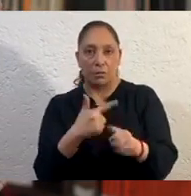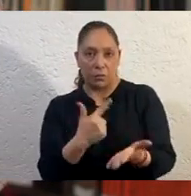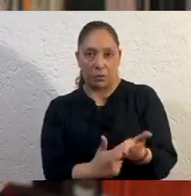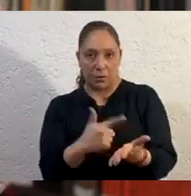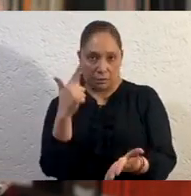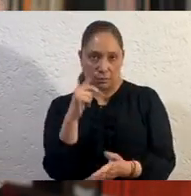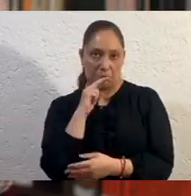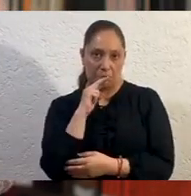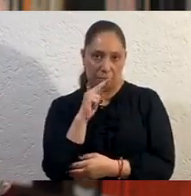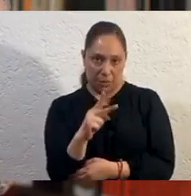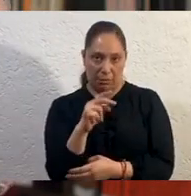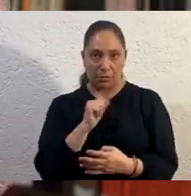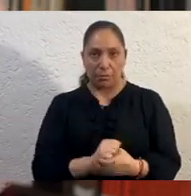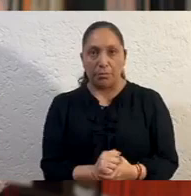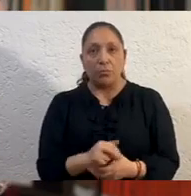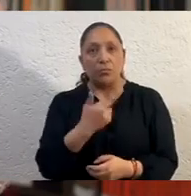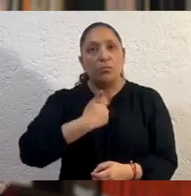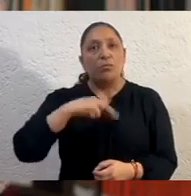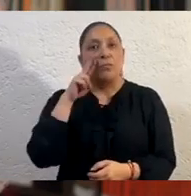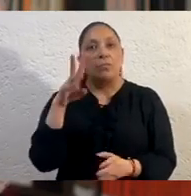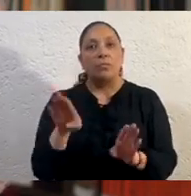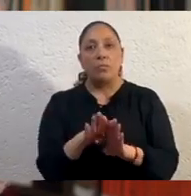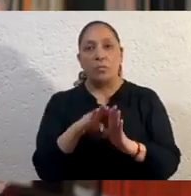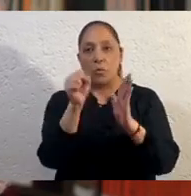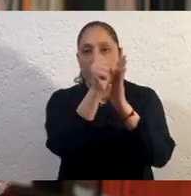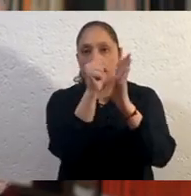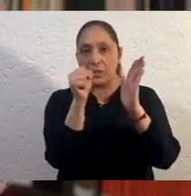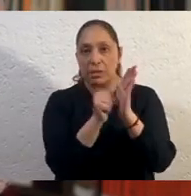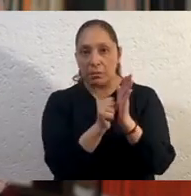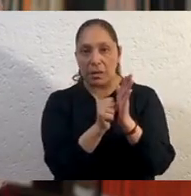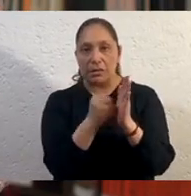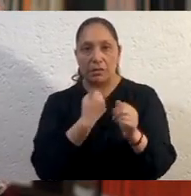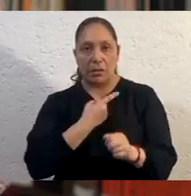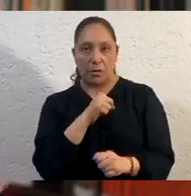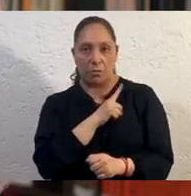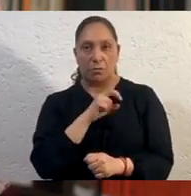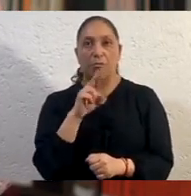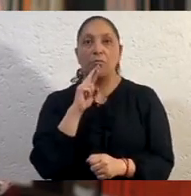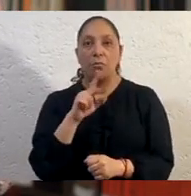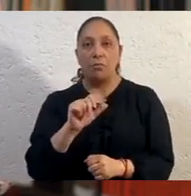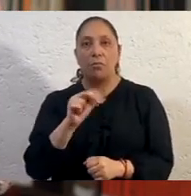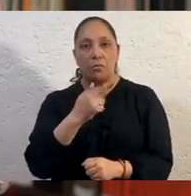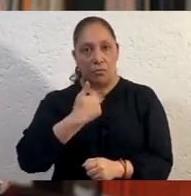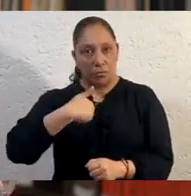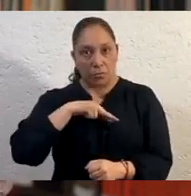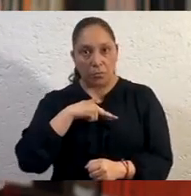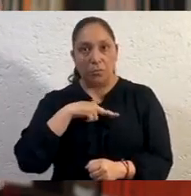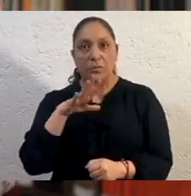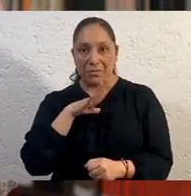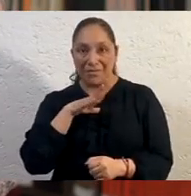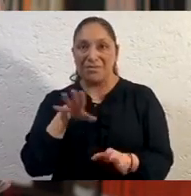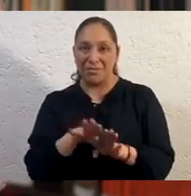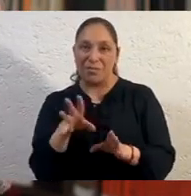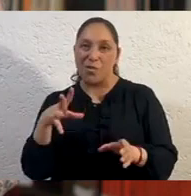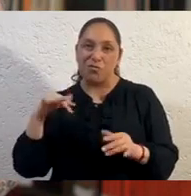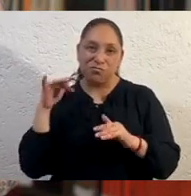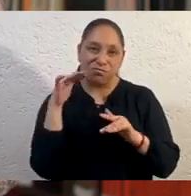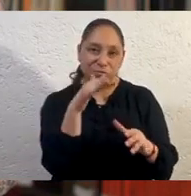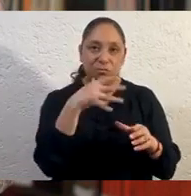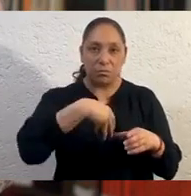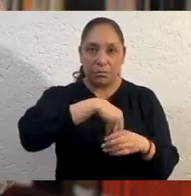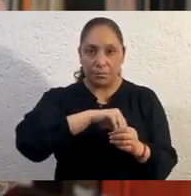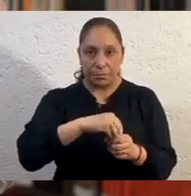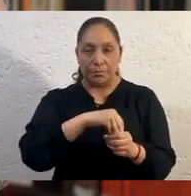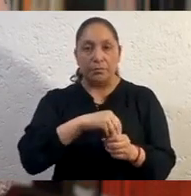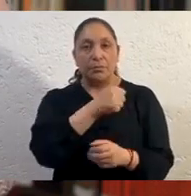Hemos visto cómo sistemas de salud en mejores condiciones que el nuestro están viviendo saturación. Cada país y cada ciudad